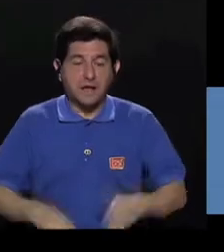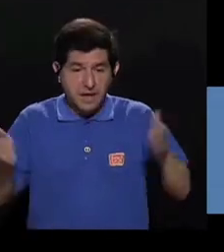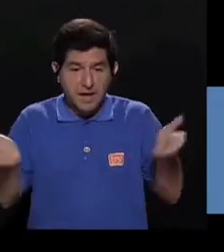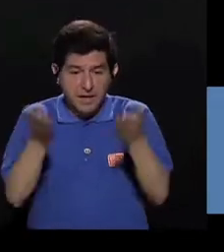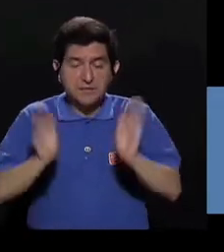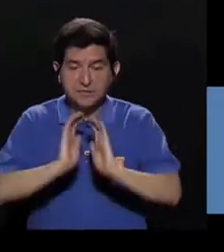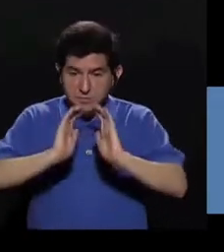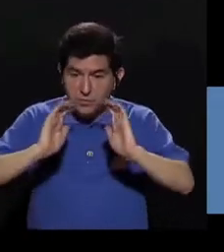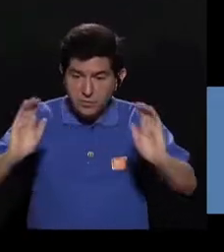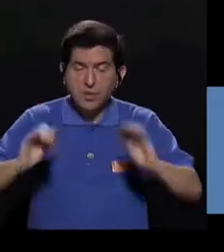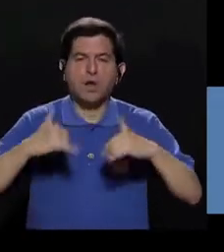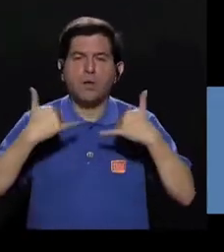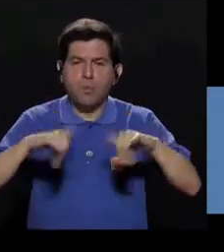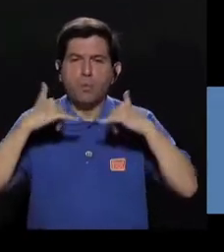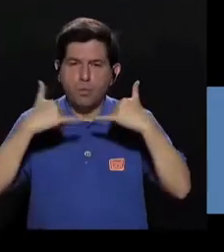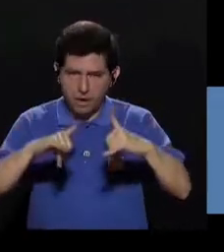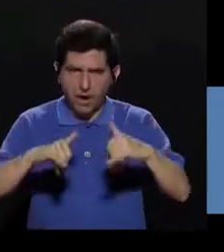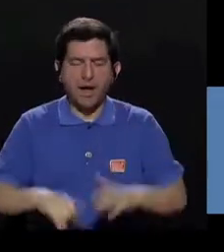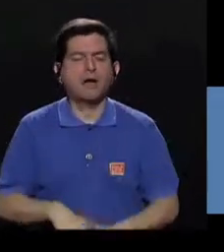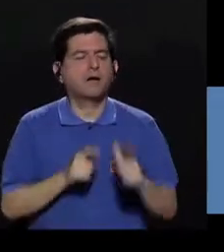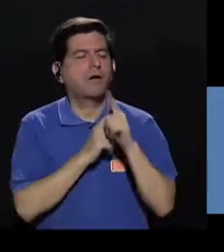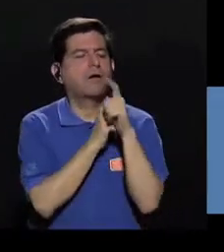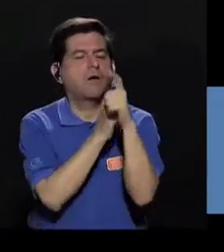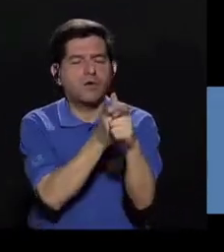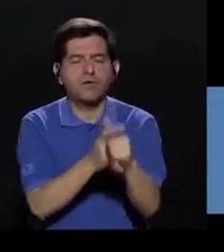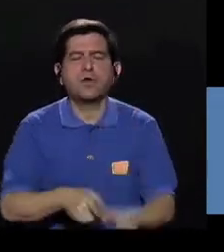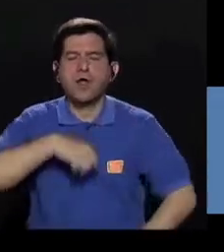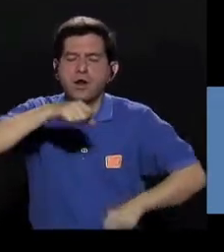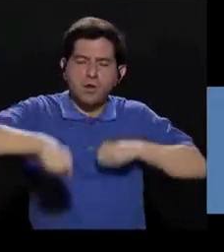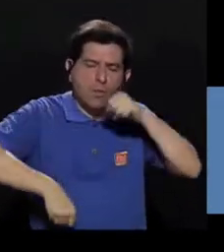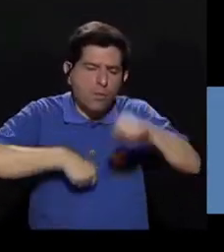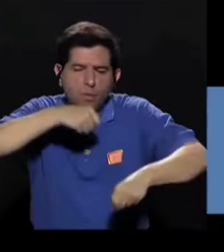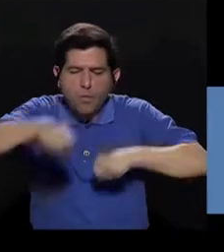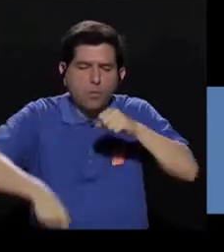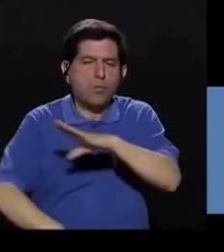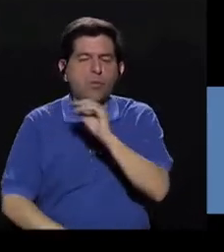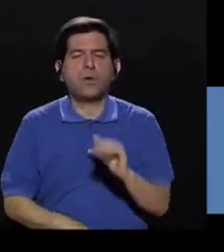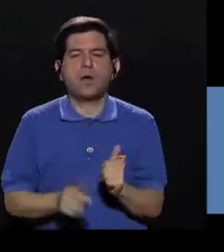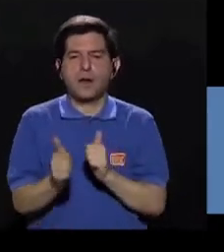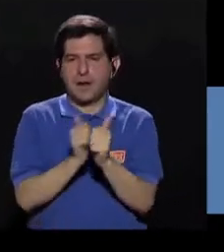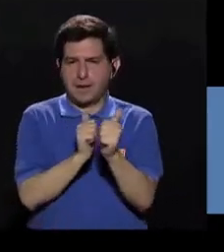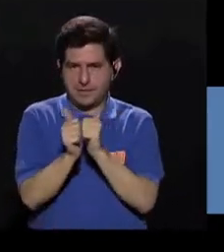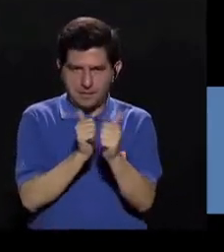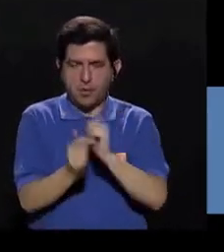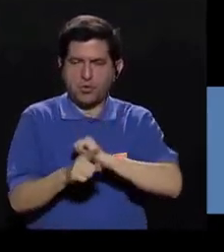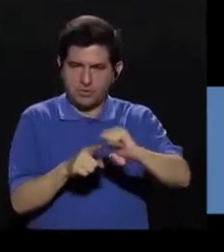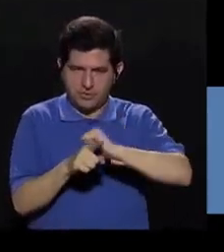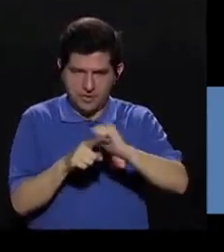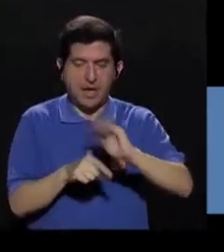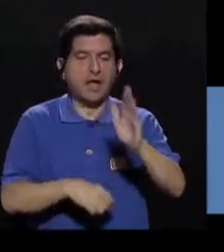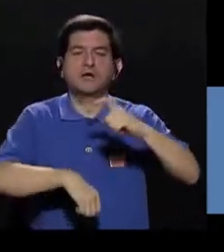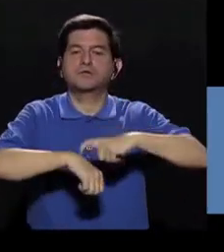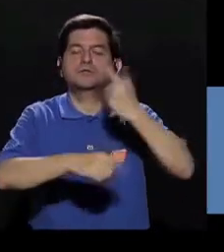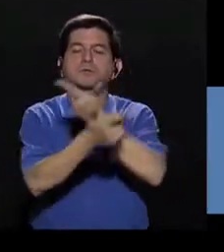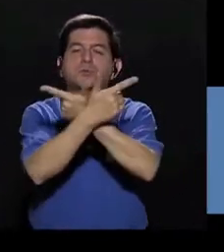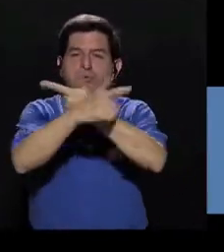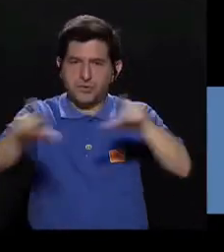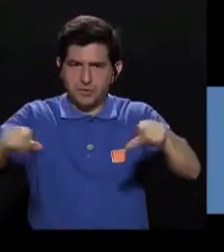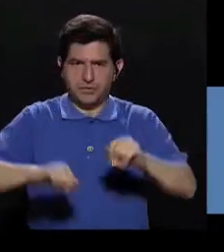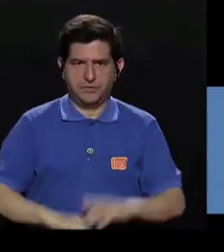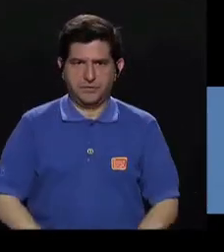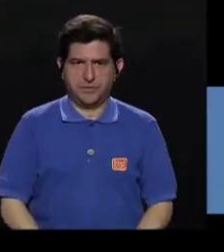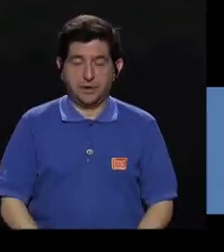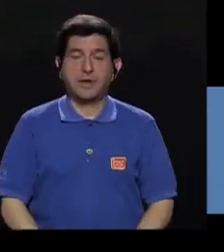Estimule a los niños y niñas a jugar, correr, montar en bicicleta y practicar deportes durante su tiempo libre.